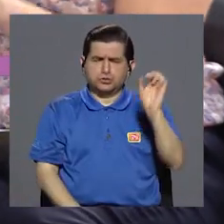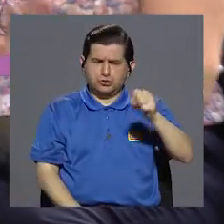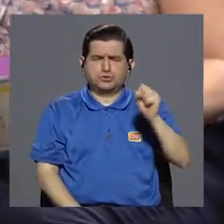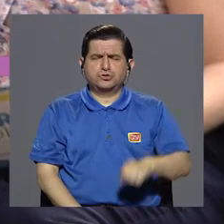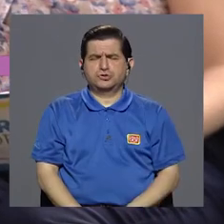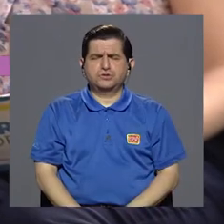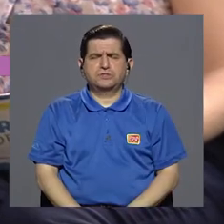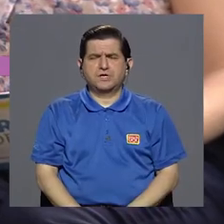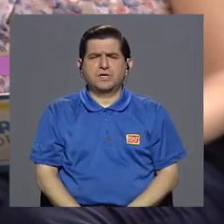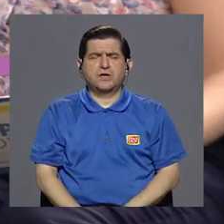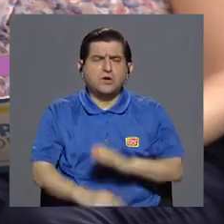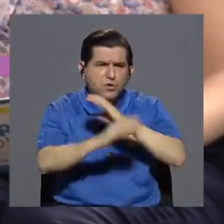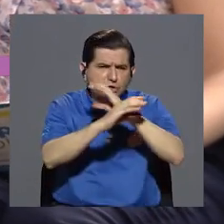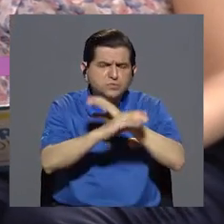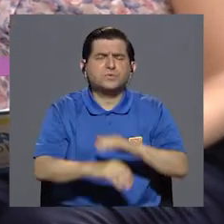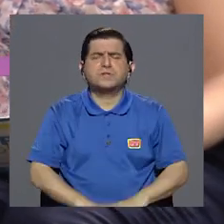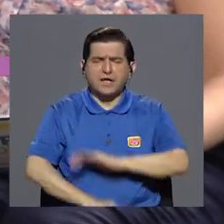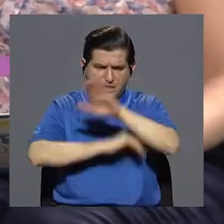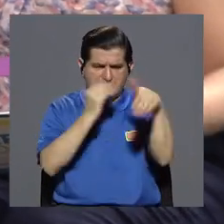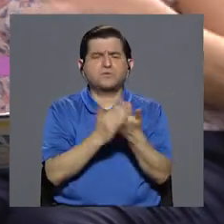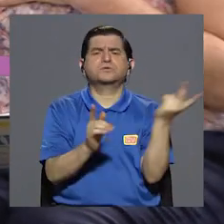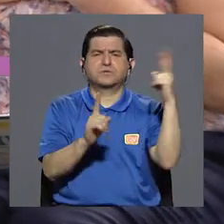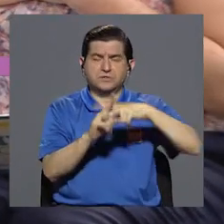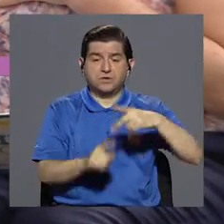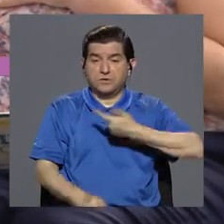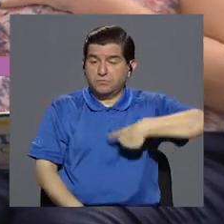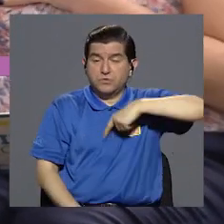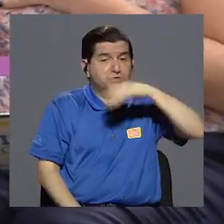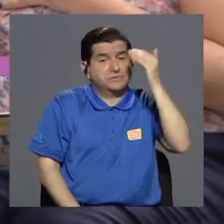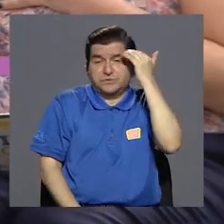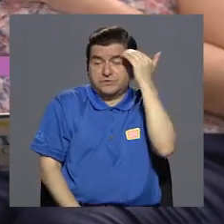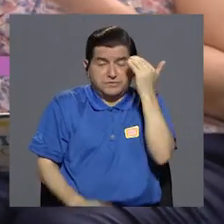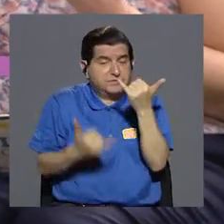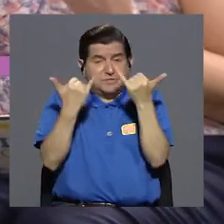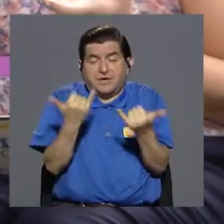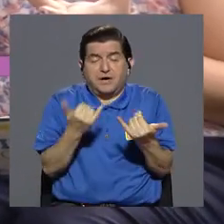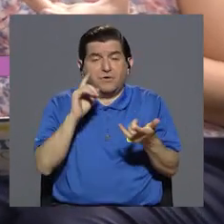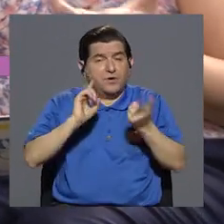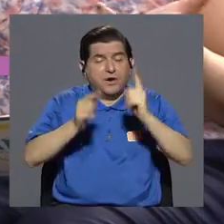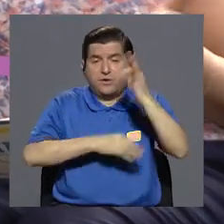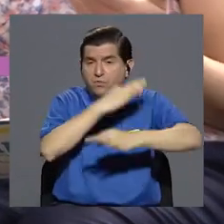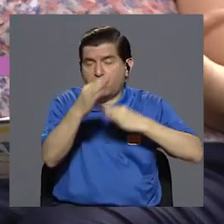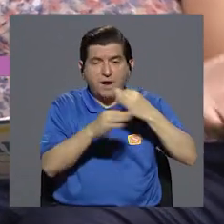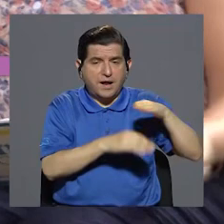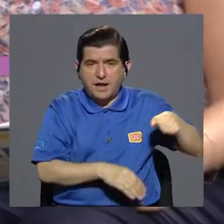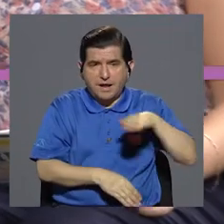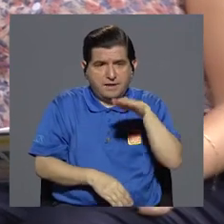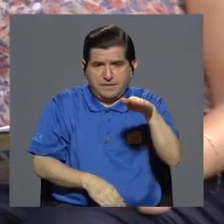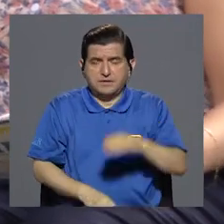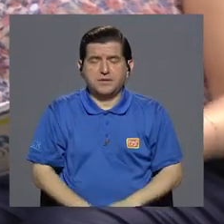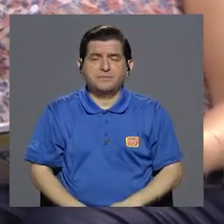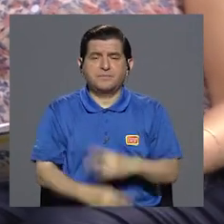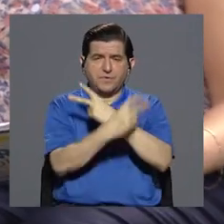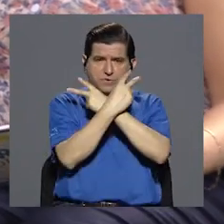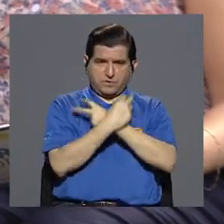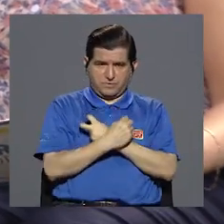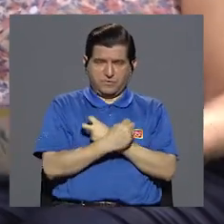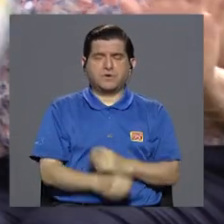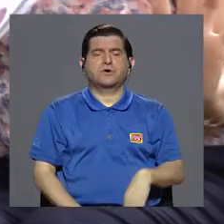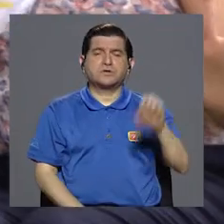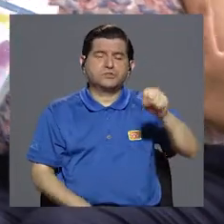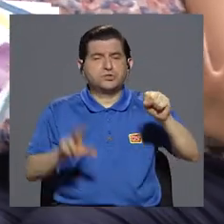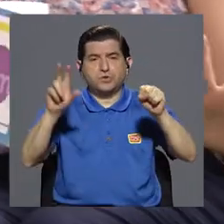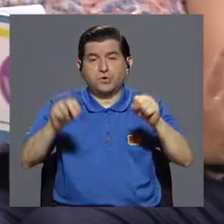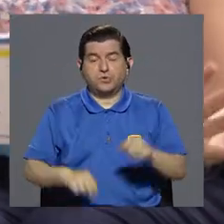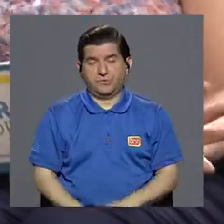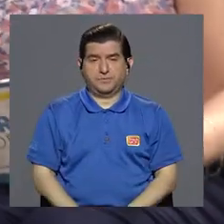prevención se aplican para cualquier tipo de serpiente. porque no vamos a saber, muchos de nosotros en este momento, ¿verdad? ¿Cuál el tipo de serpiente? Sí, es venenosa, es venenosa. Exactamente. Mira, yo